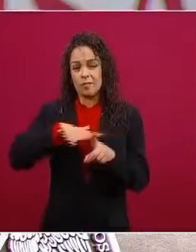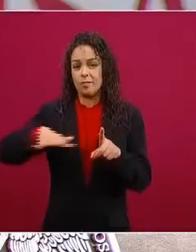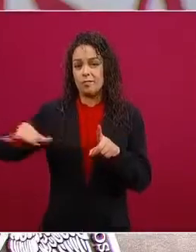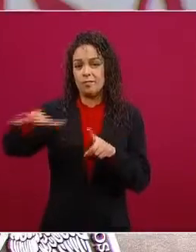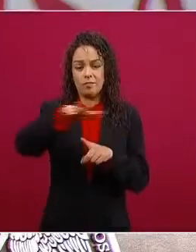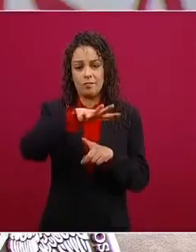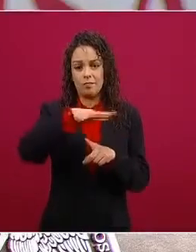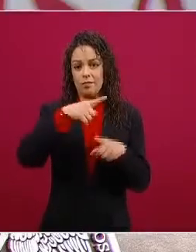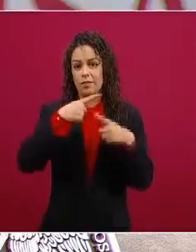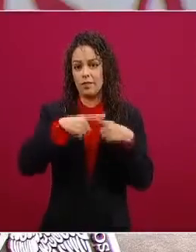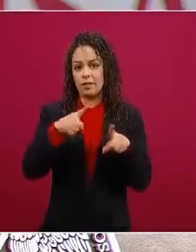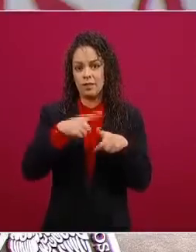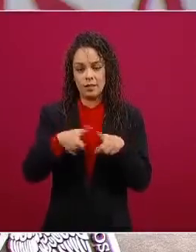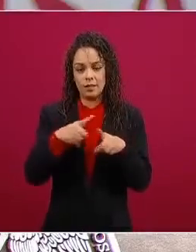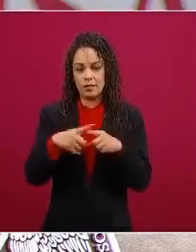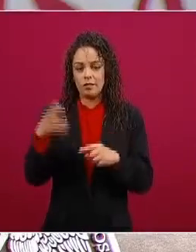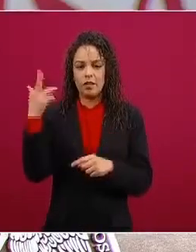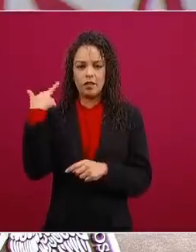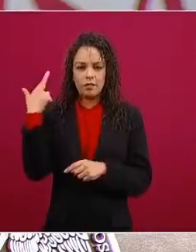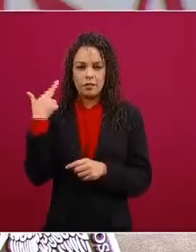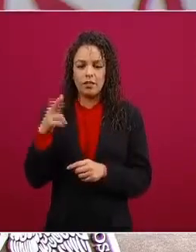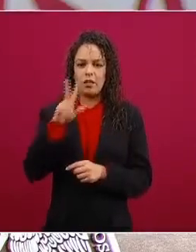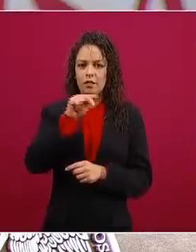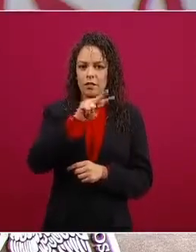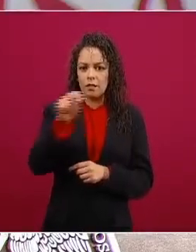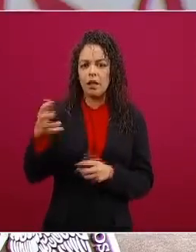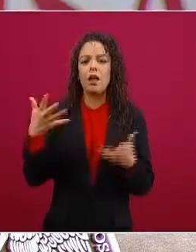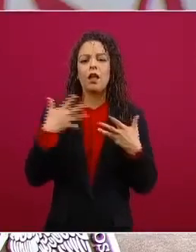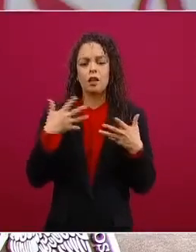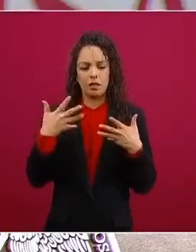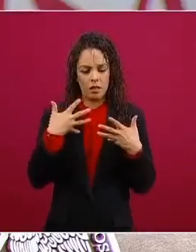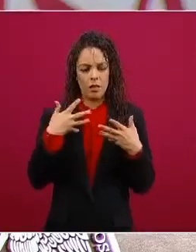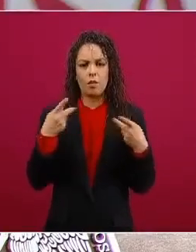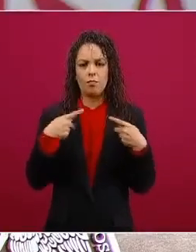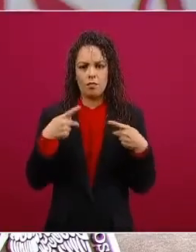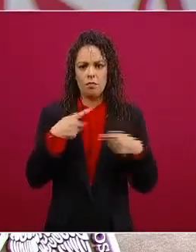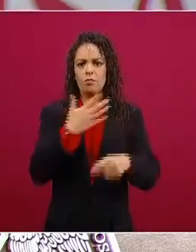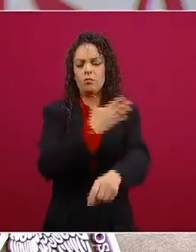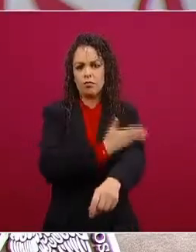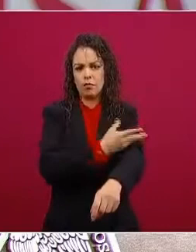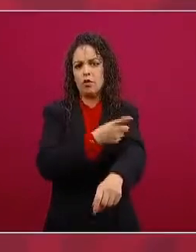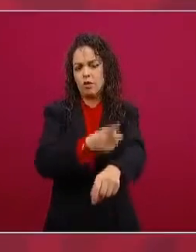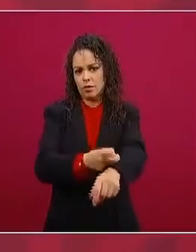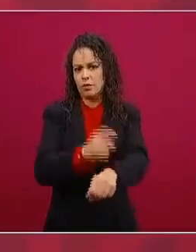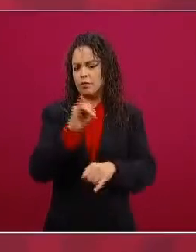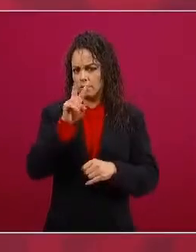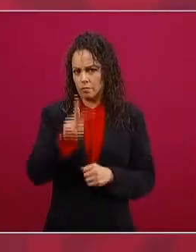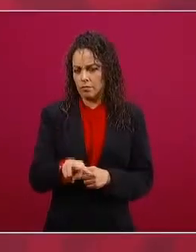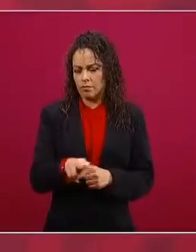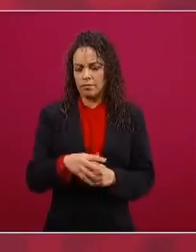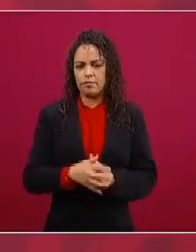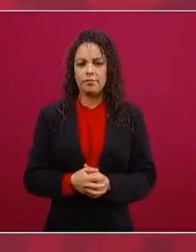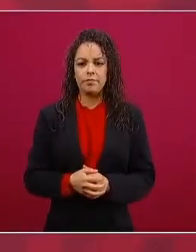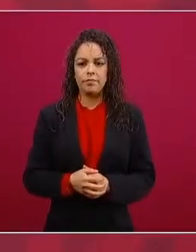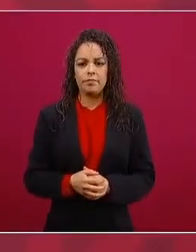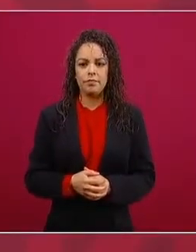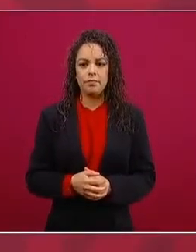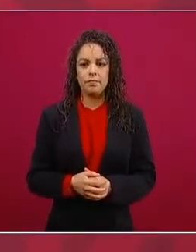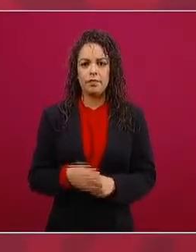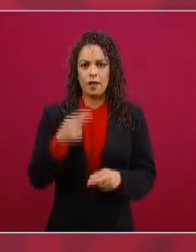gente consecuente y honesta en todos los medios hasta en estos que se